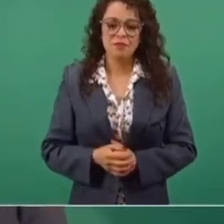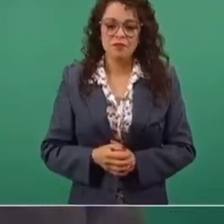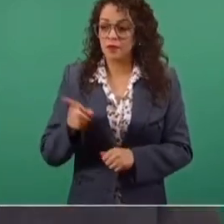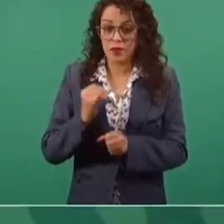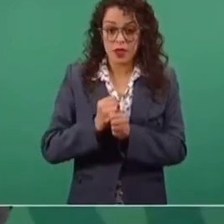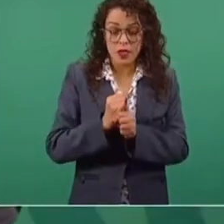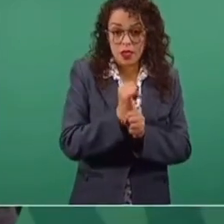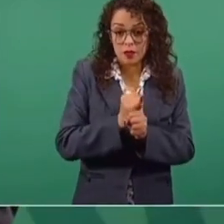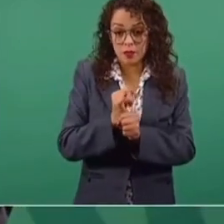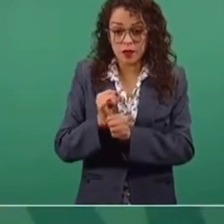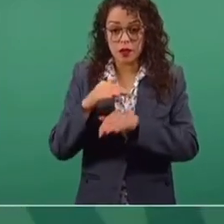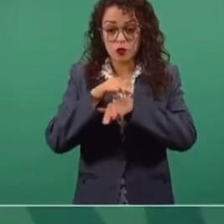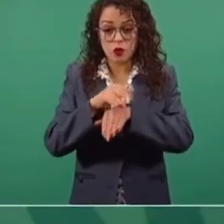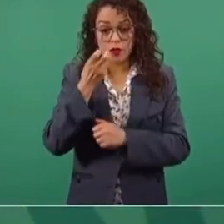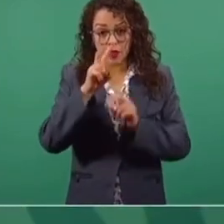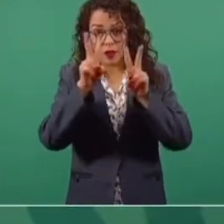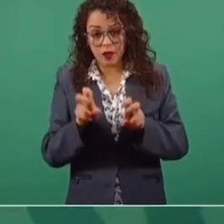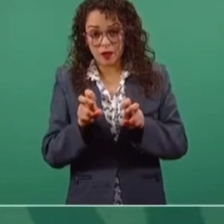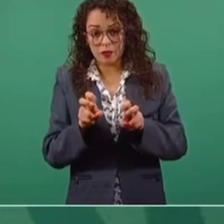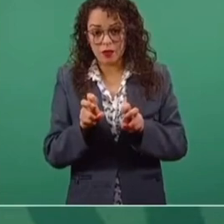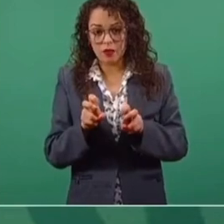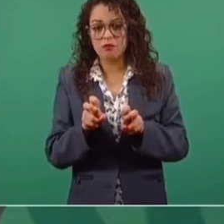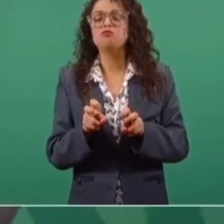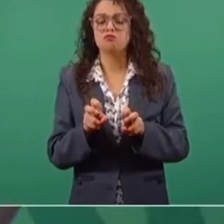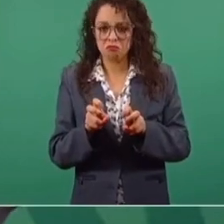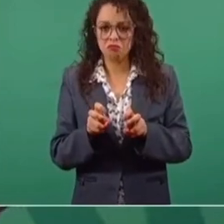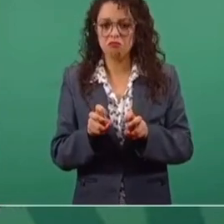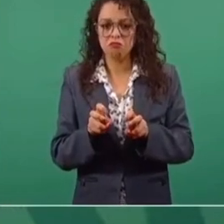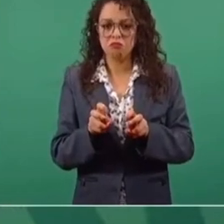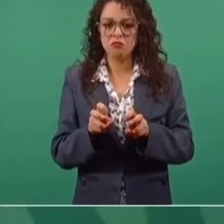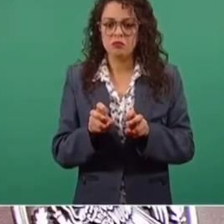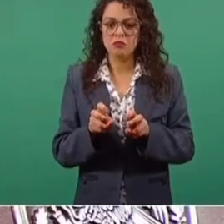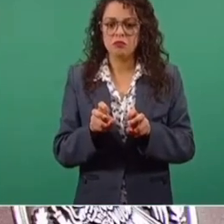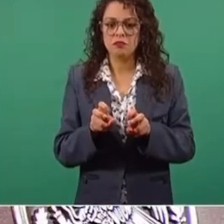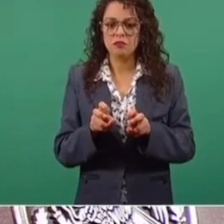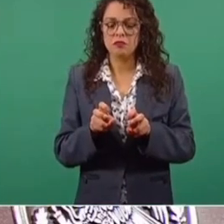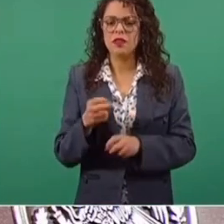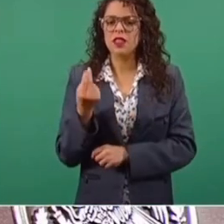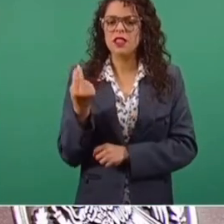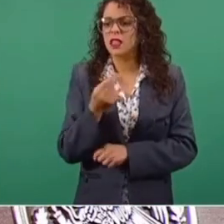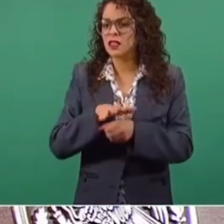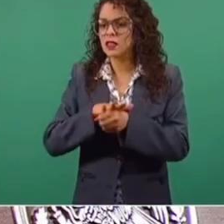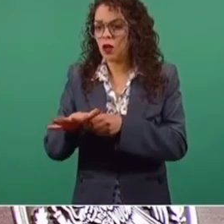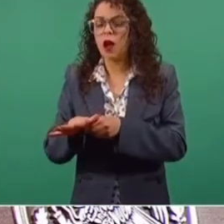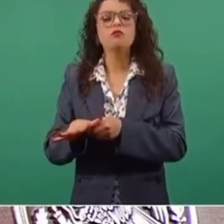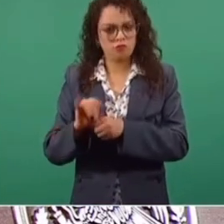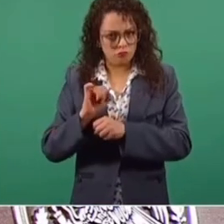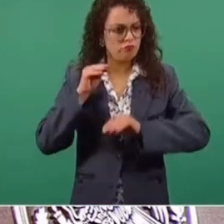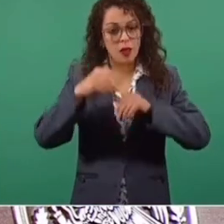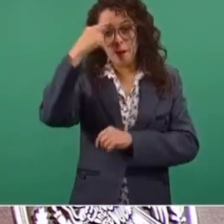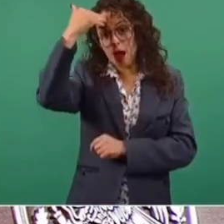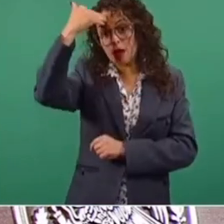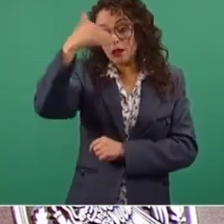peritaje se va a ajustar a lo que se necesita para conocer la verdad,